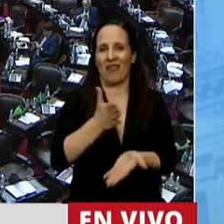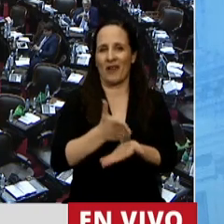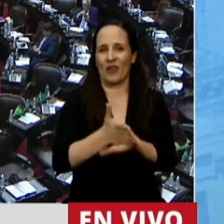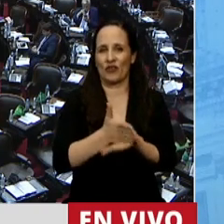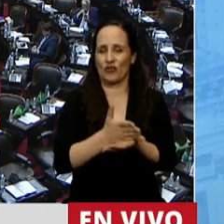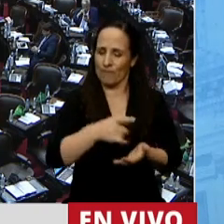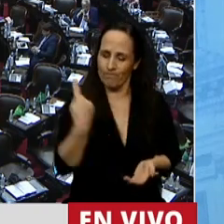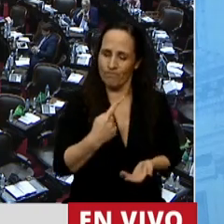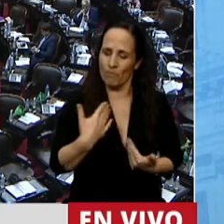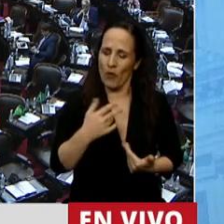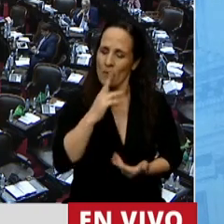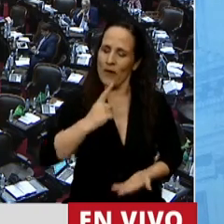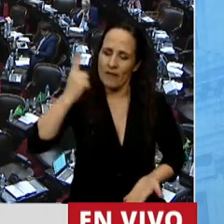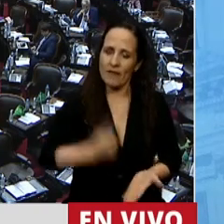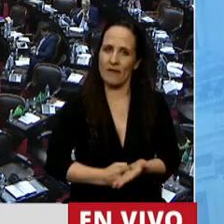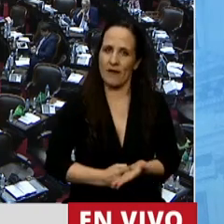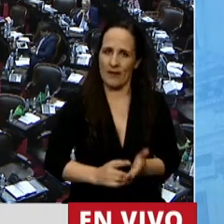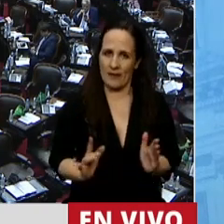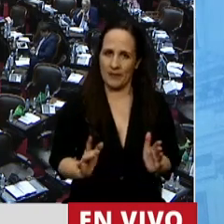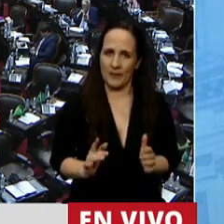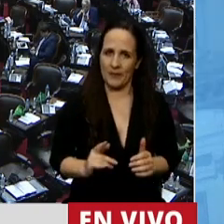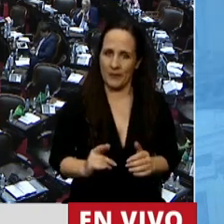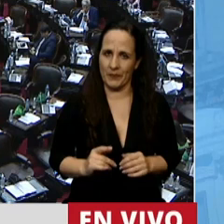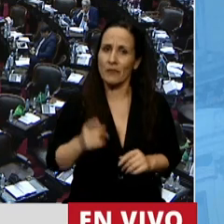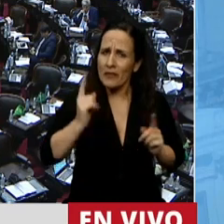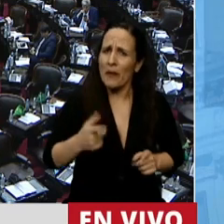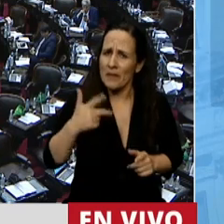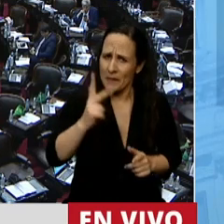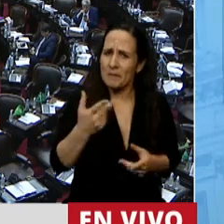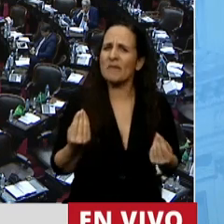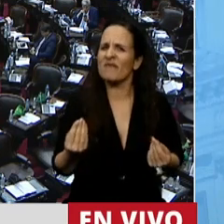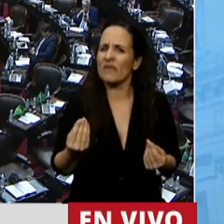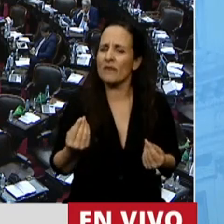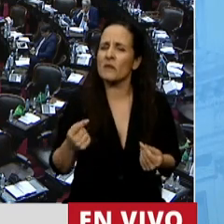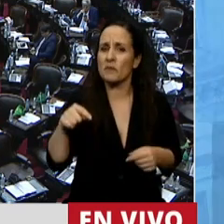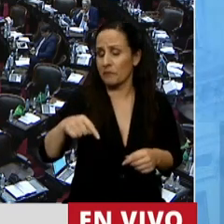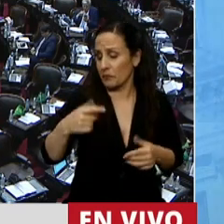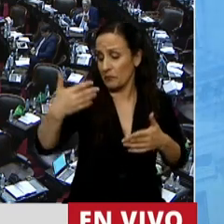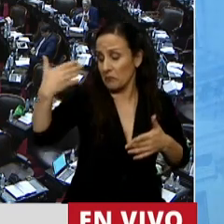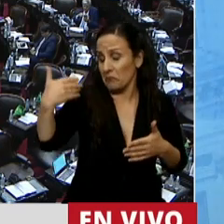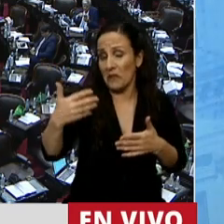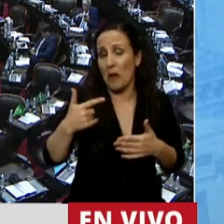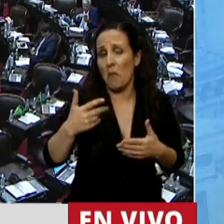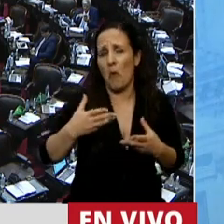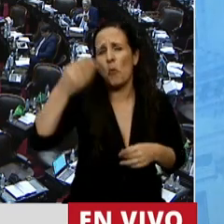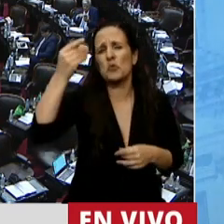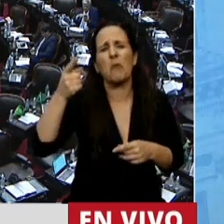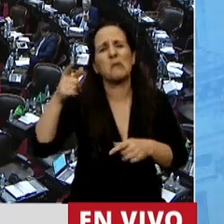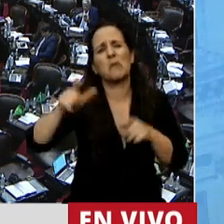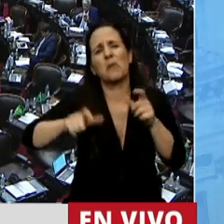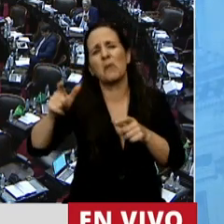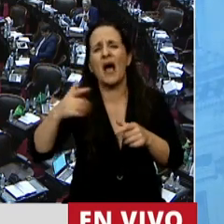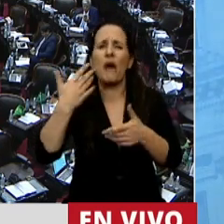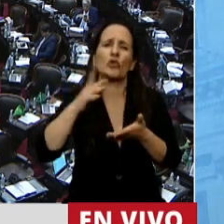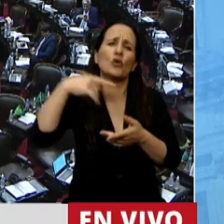elegir. Y digo esto también, he escuchado muchas veces en este último tiempo hablar de otros